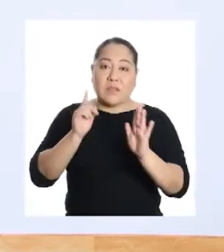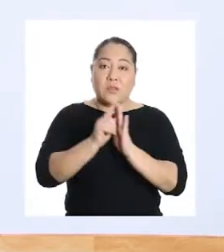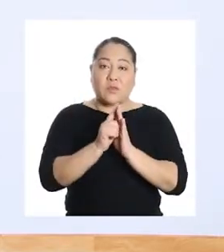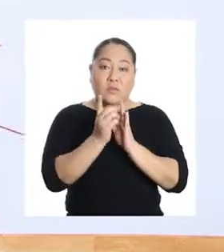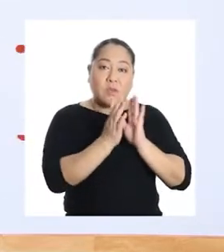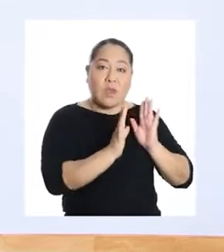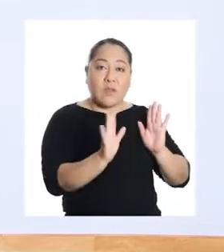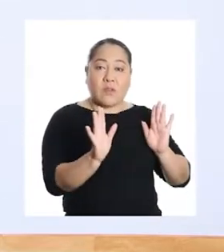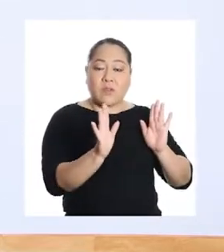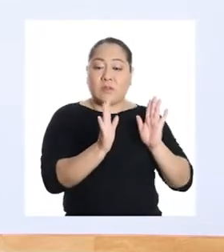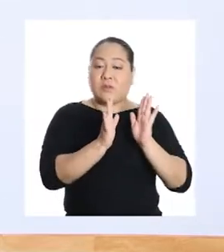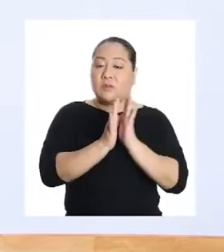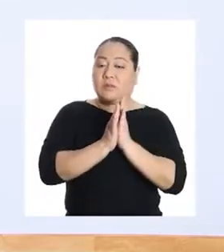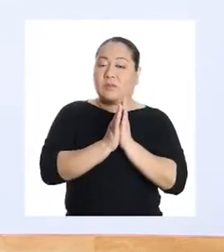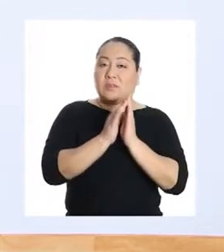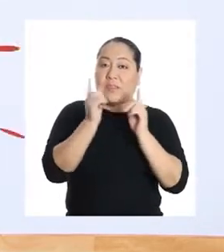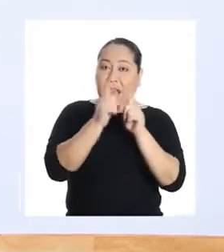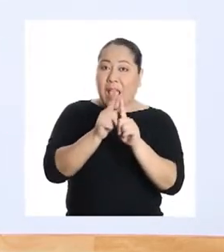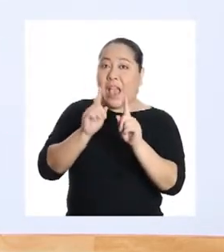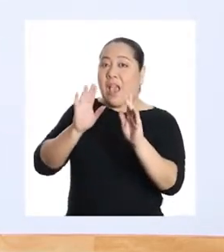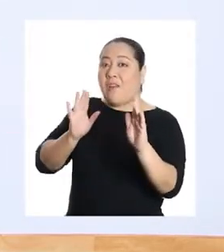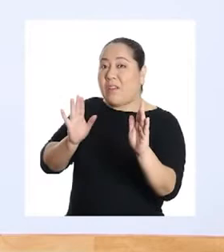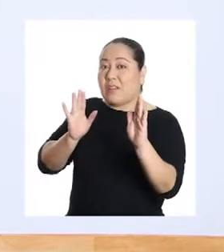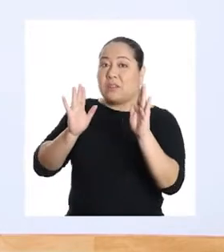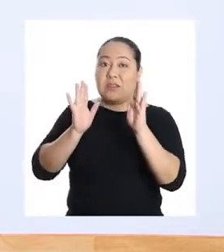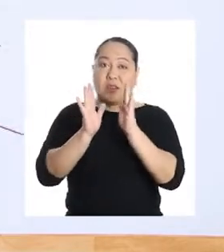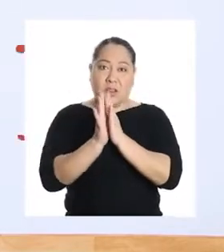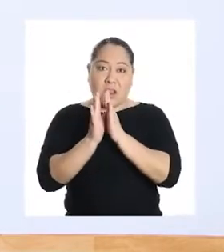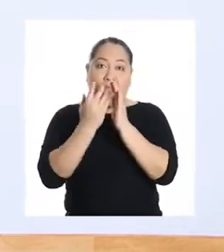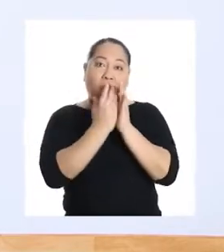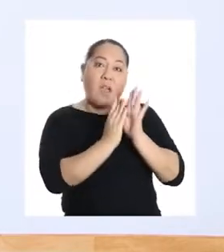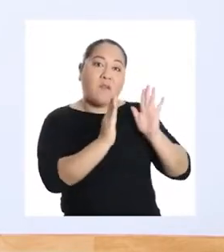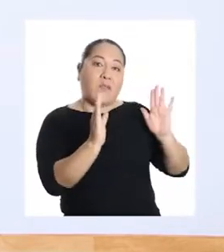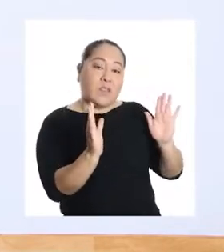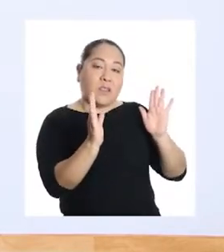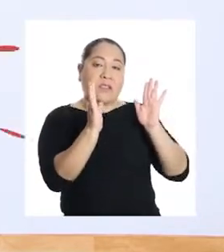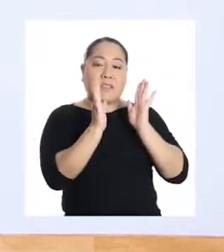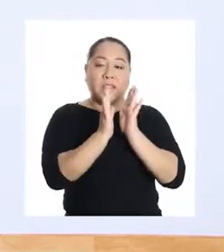otro. Abrimos. Cerramos. Abrimos. ¡Eso es!